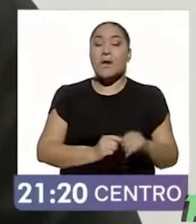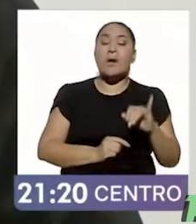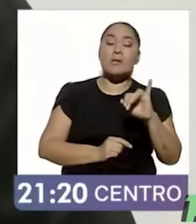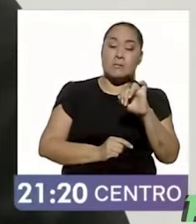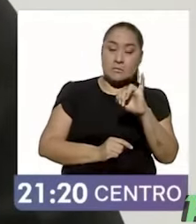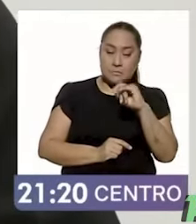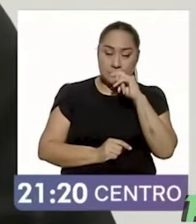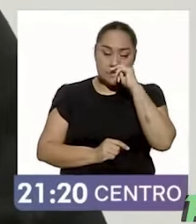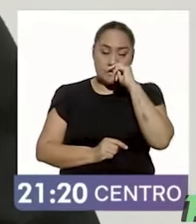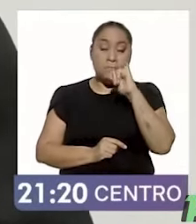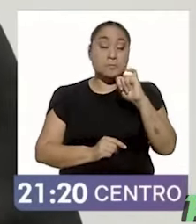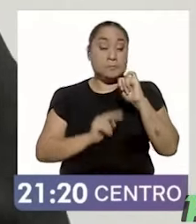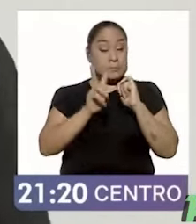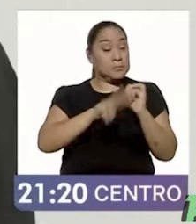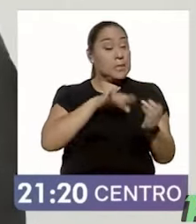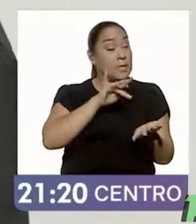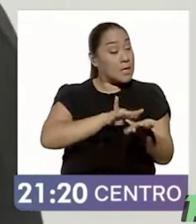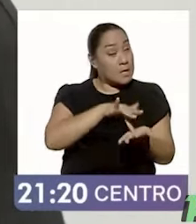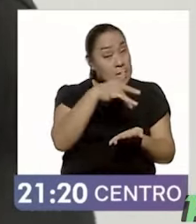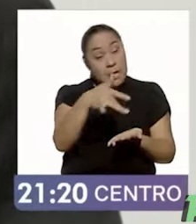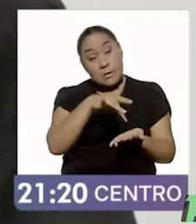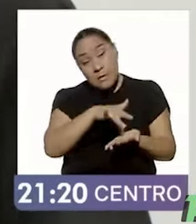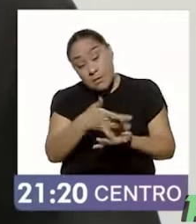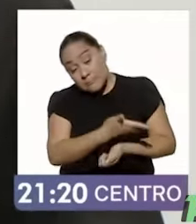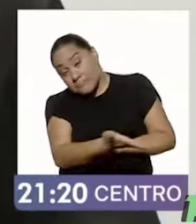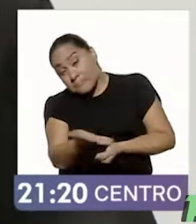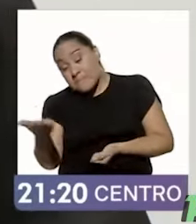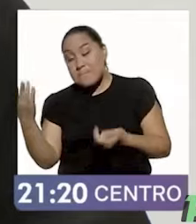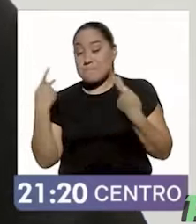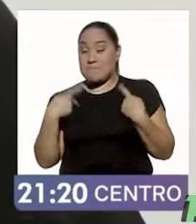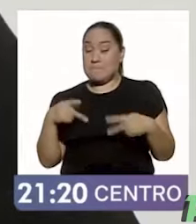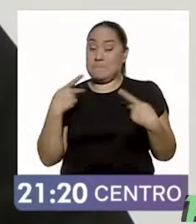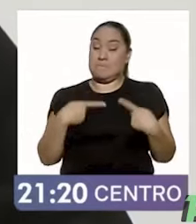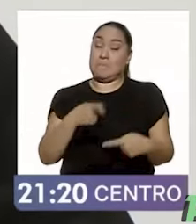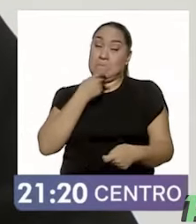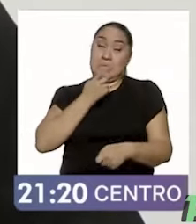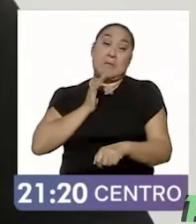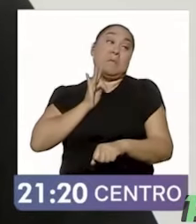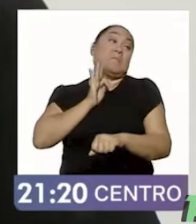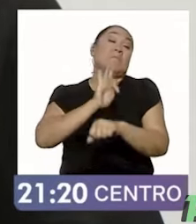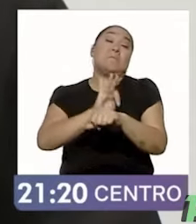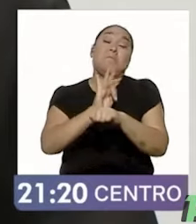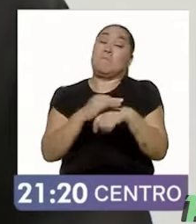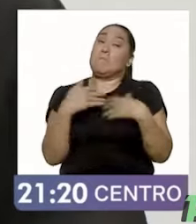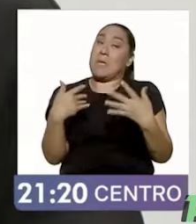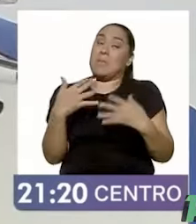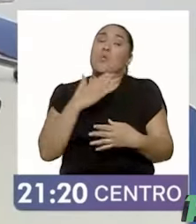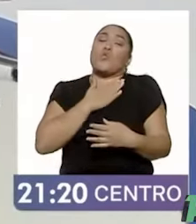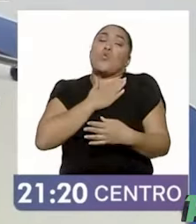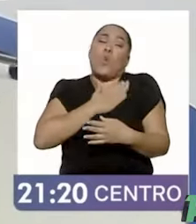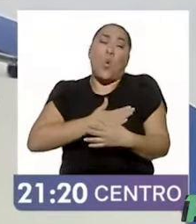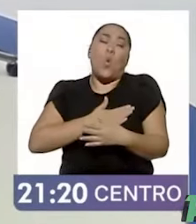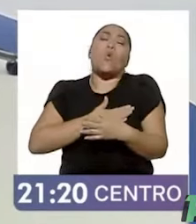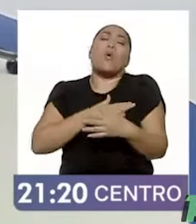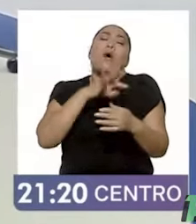yo quiero agradecer la manera en que estos personajes se dieron a defender la democracia, hablando en algo